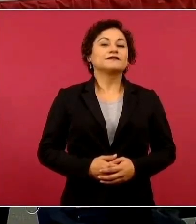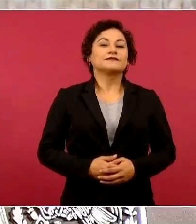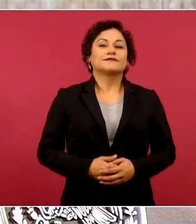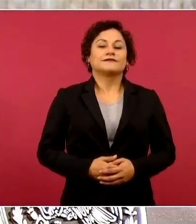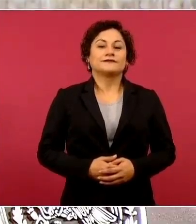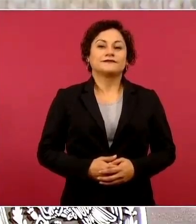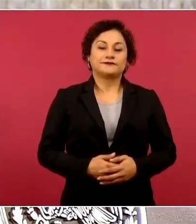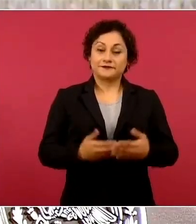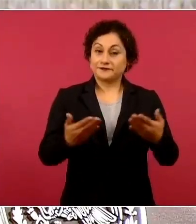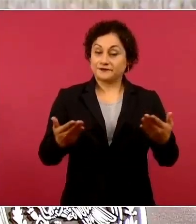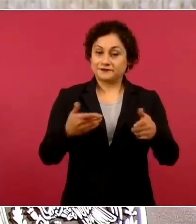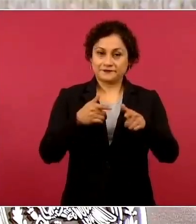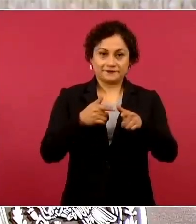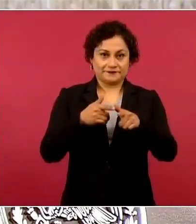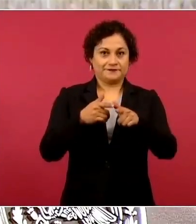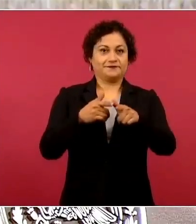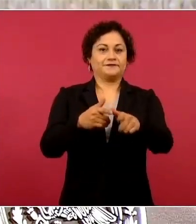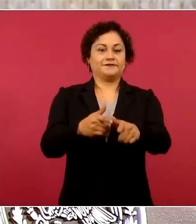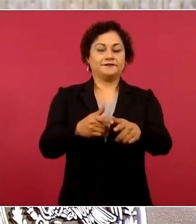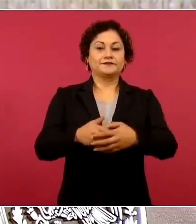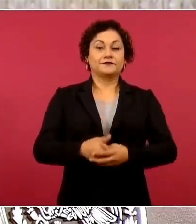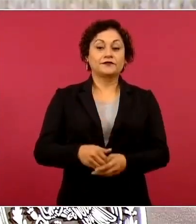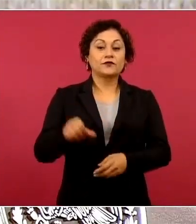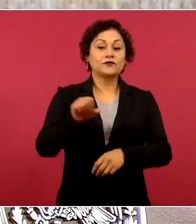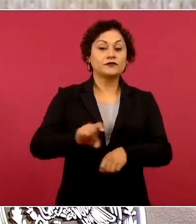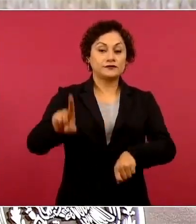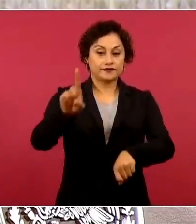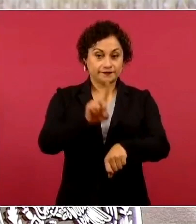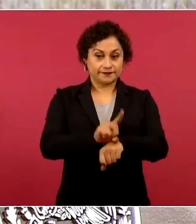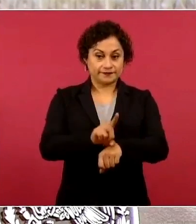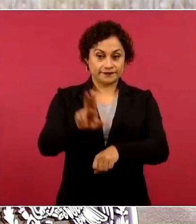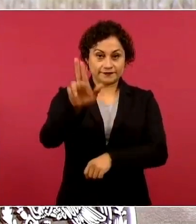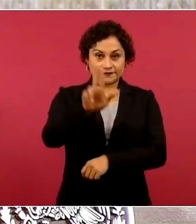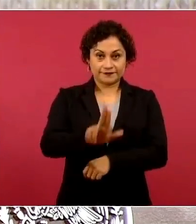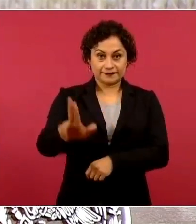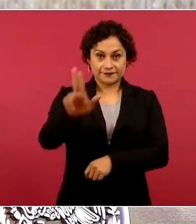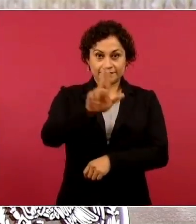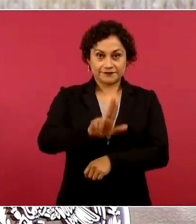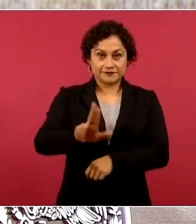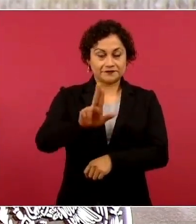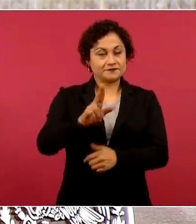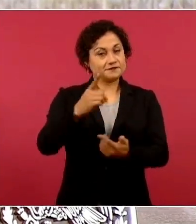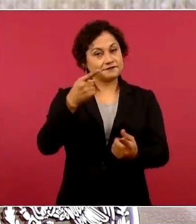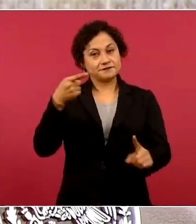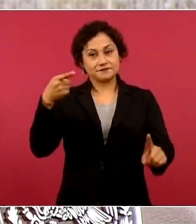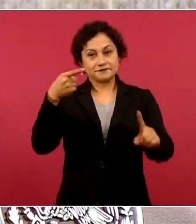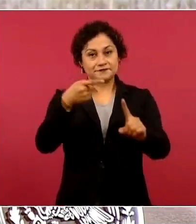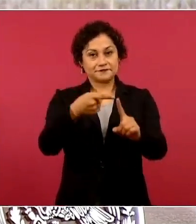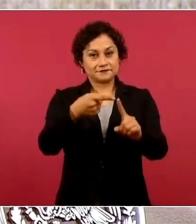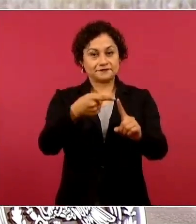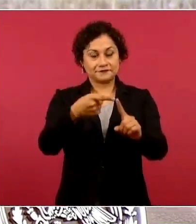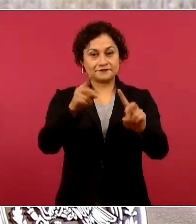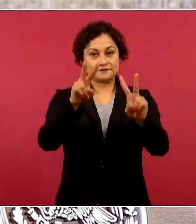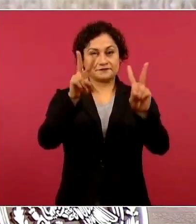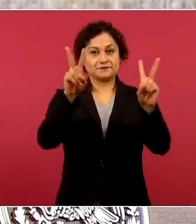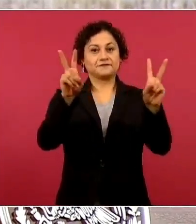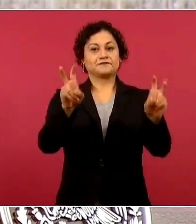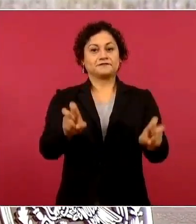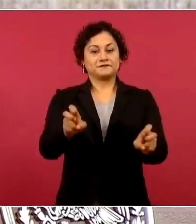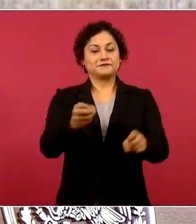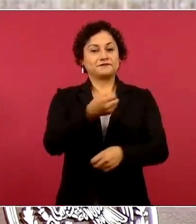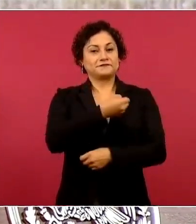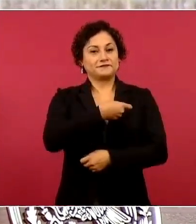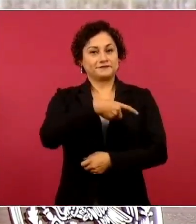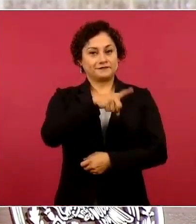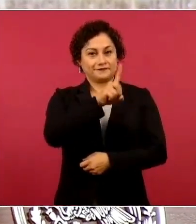Hoy es martes y corresponde al Pulso de la Salud,